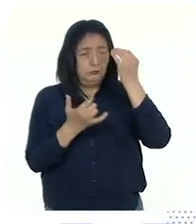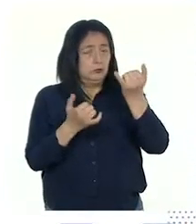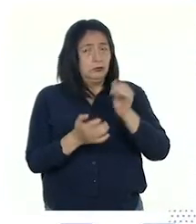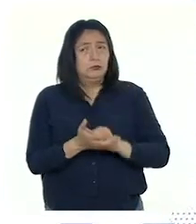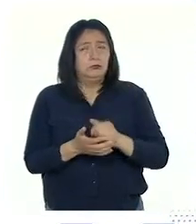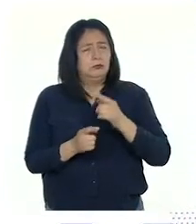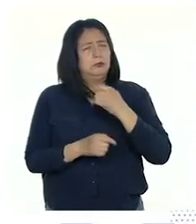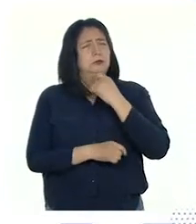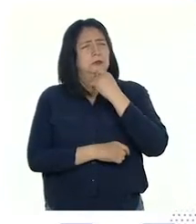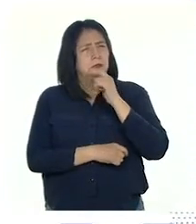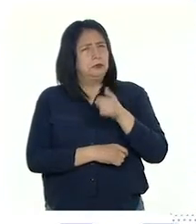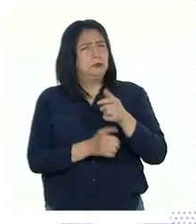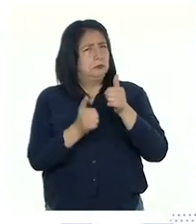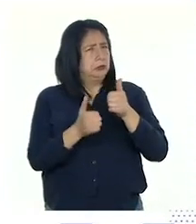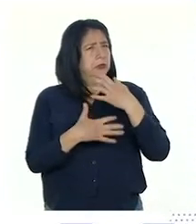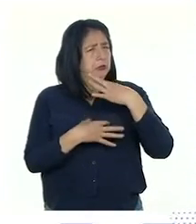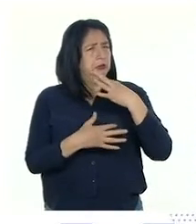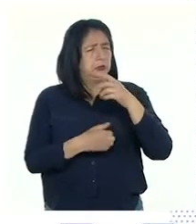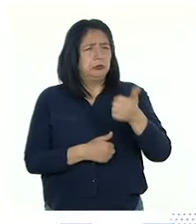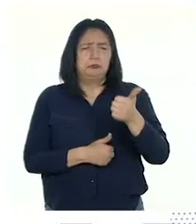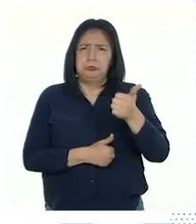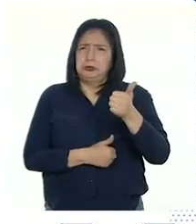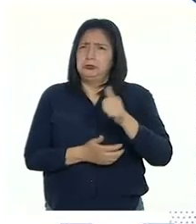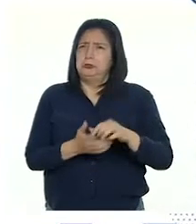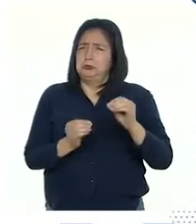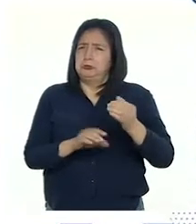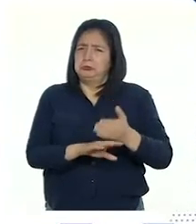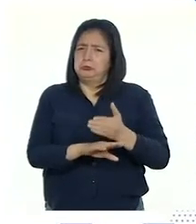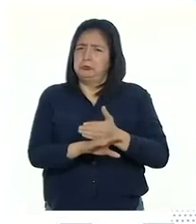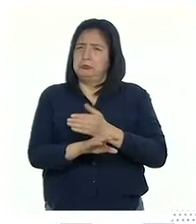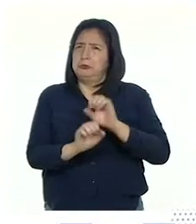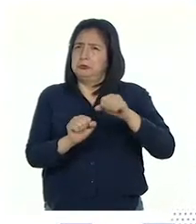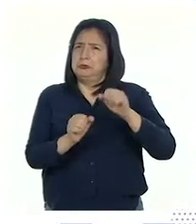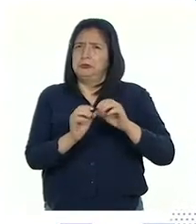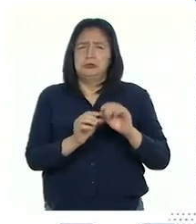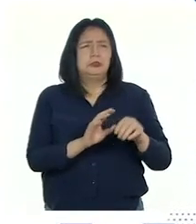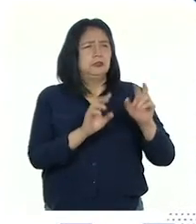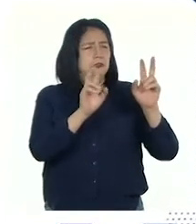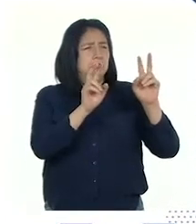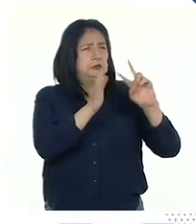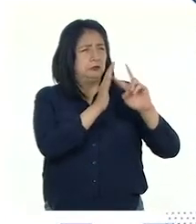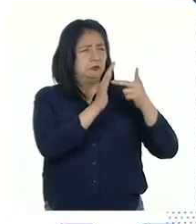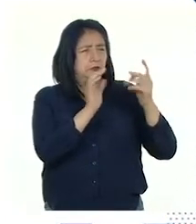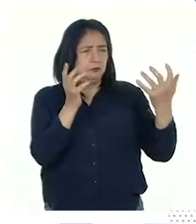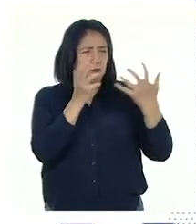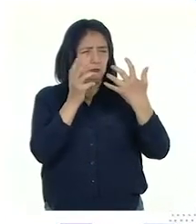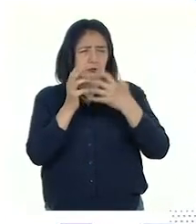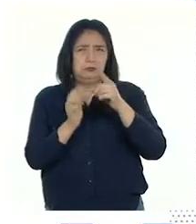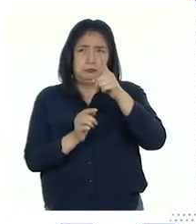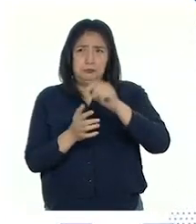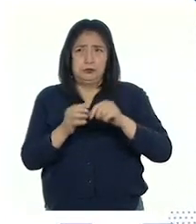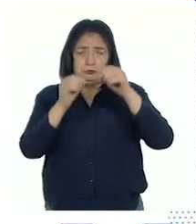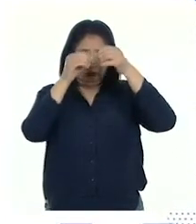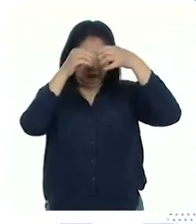hoy. Me parece muy interesante cómo has logrado relacionar varios conceptos, pero en tu mapa conceptual hay